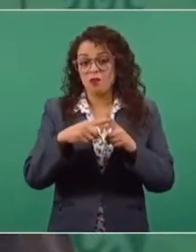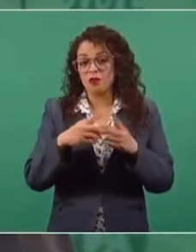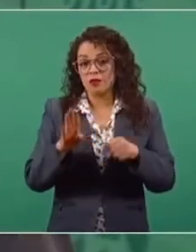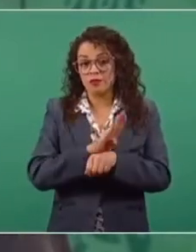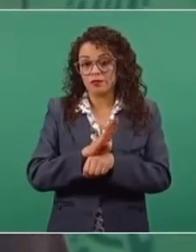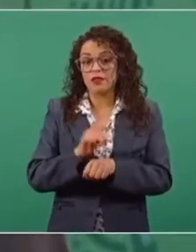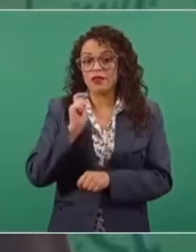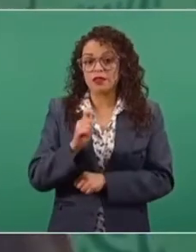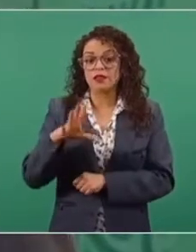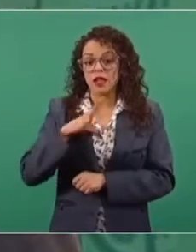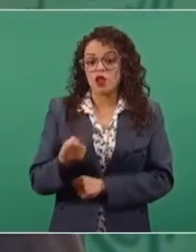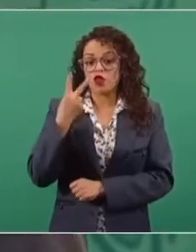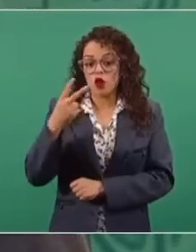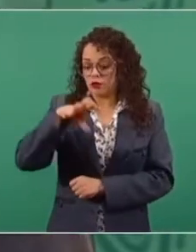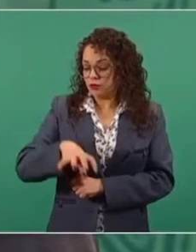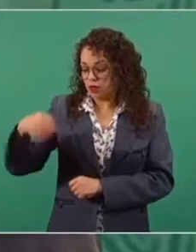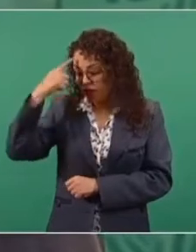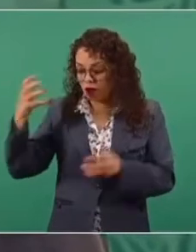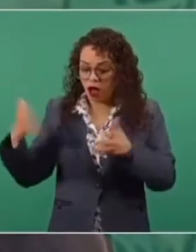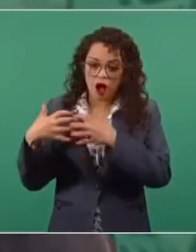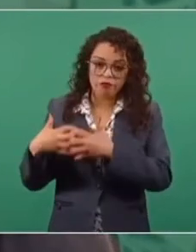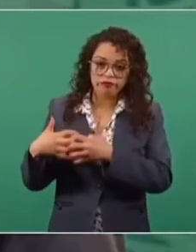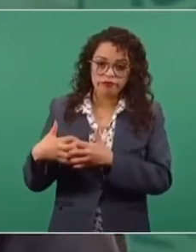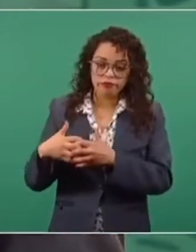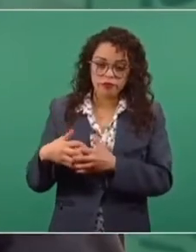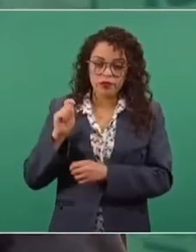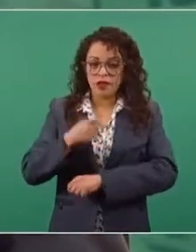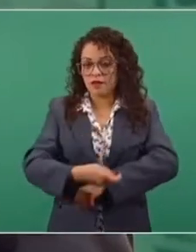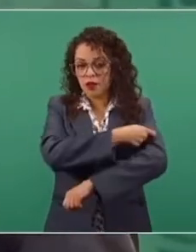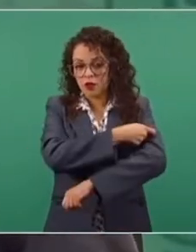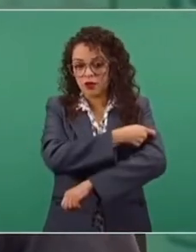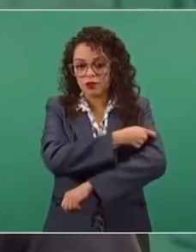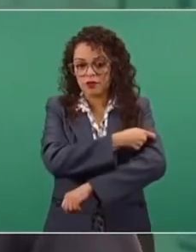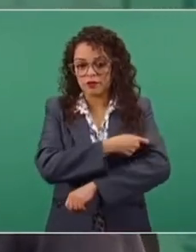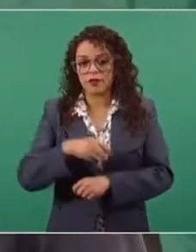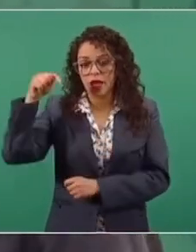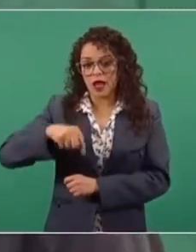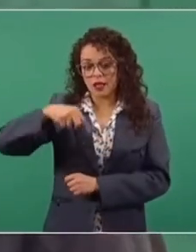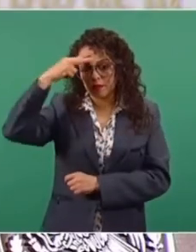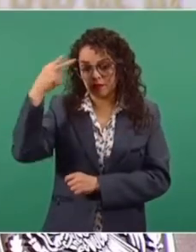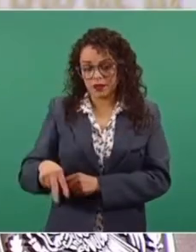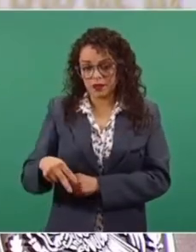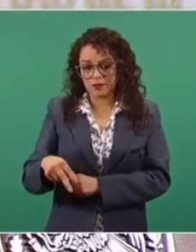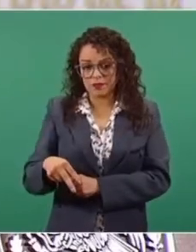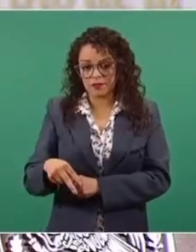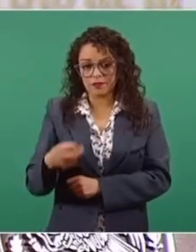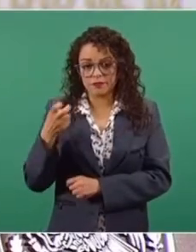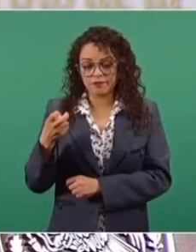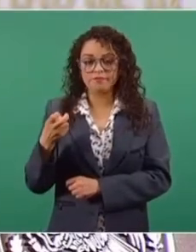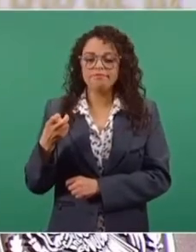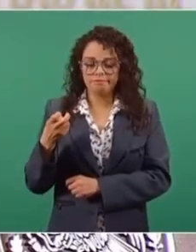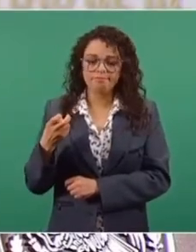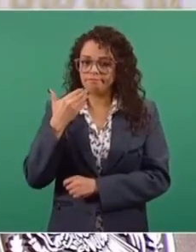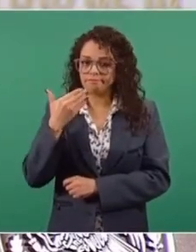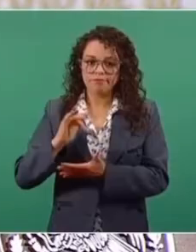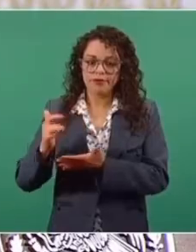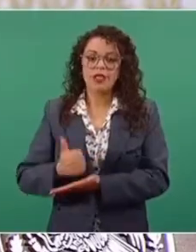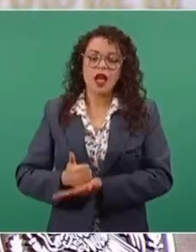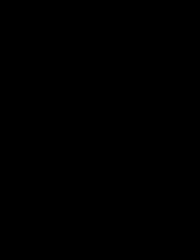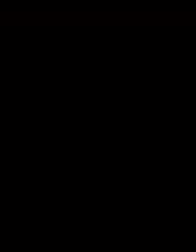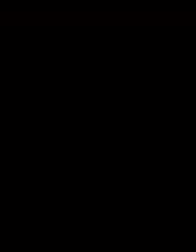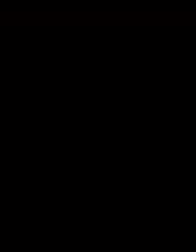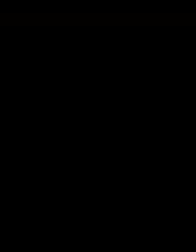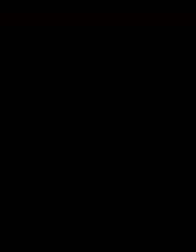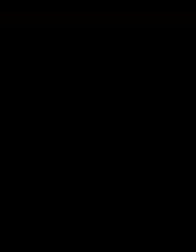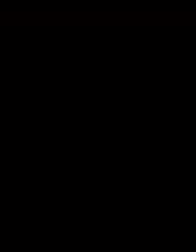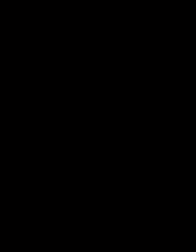plantas de producción de vacuna en México y son las que nos están ayudando mucho.